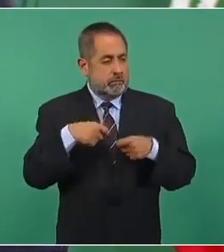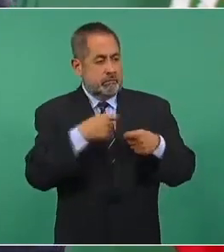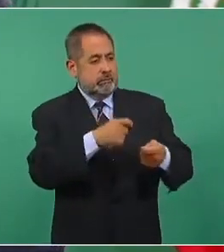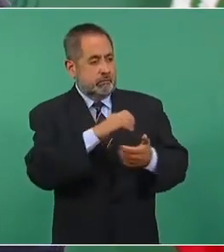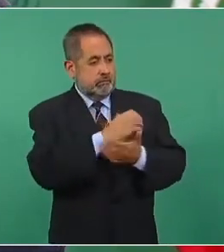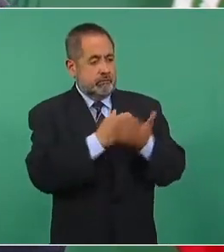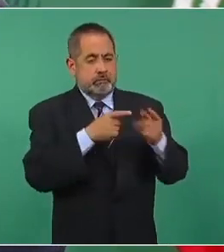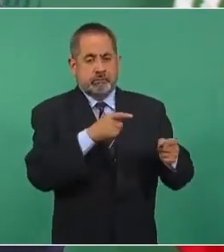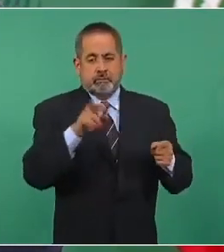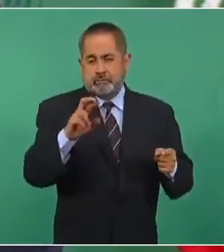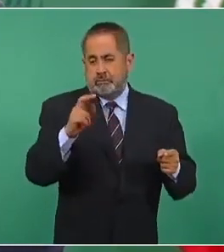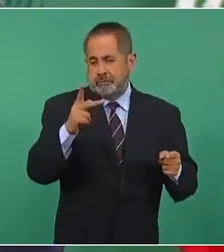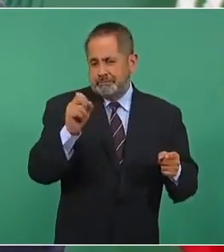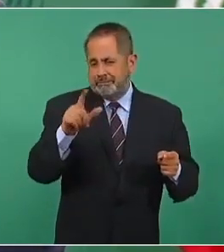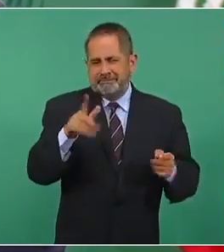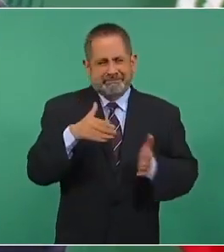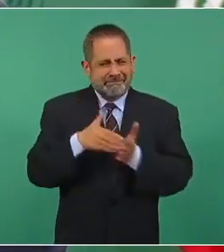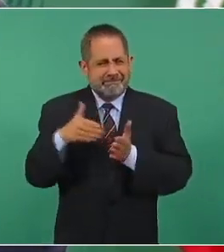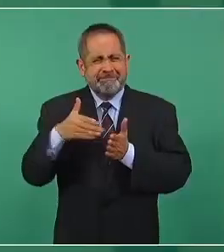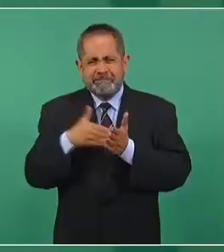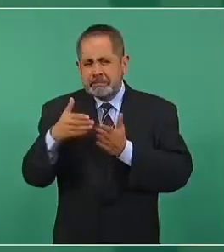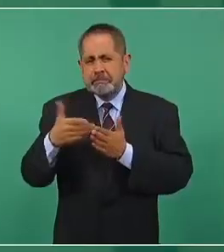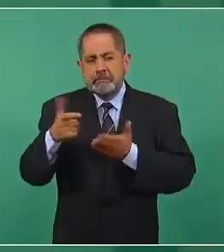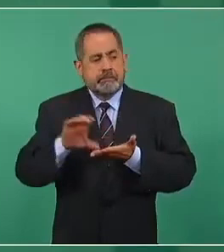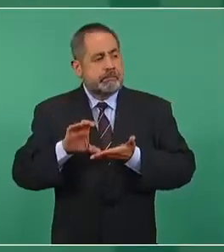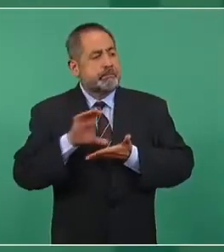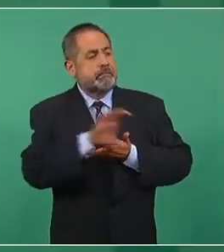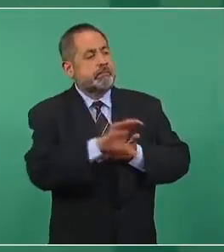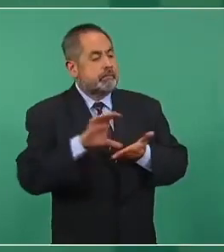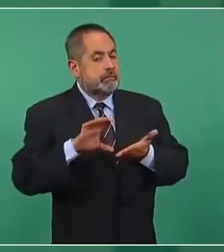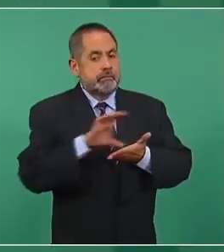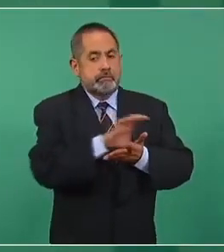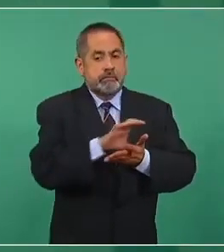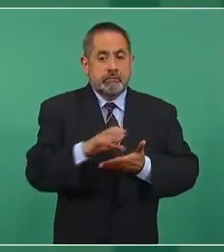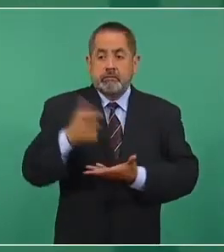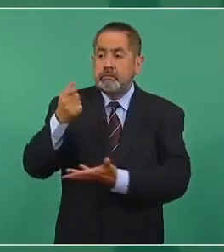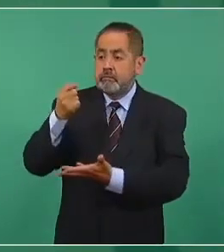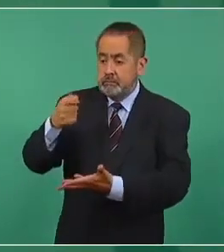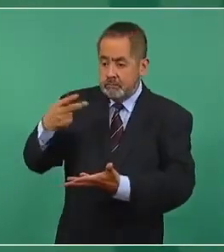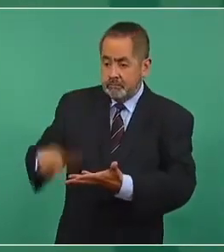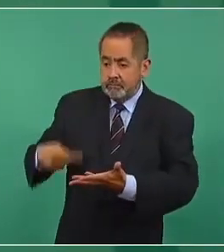Miles de millones de pesos del presupuesto público.